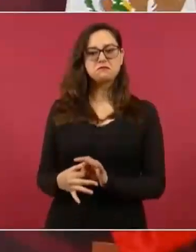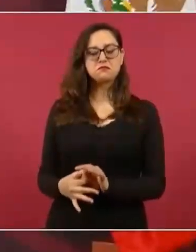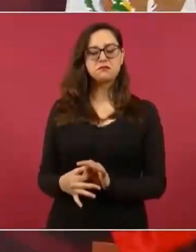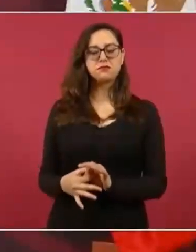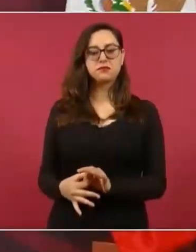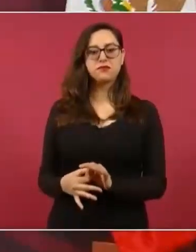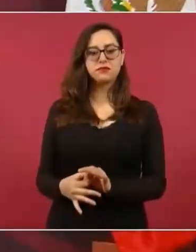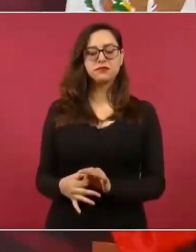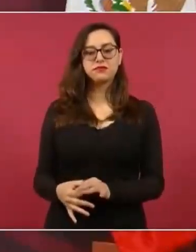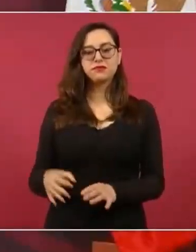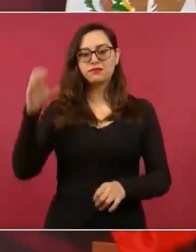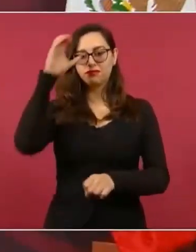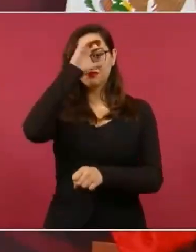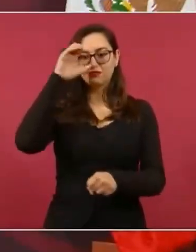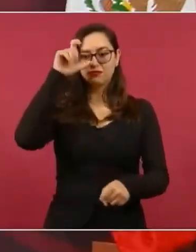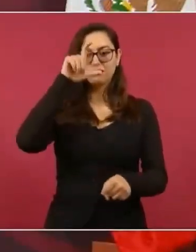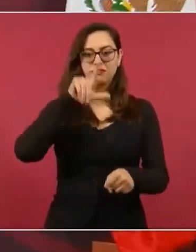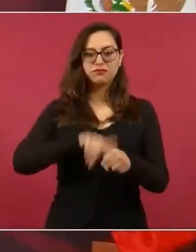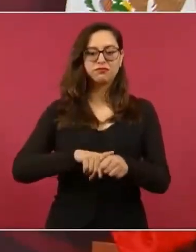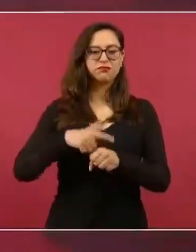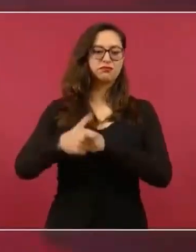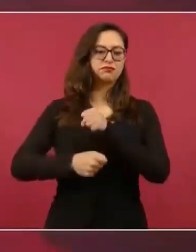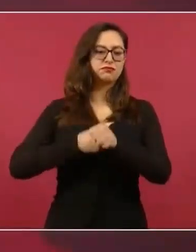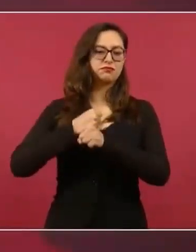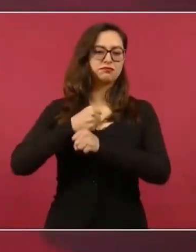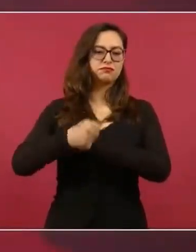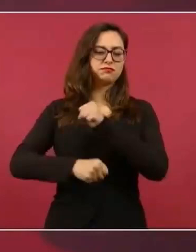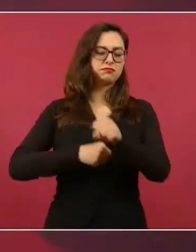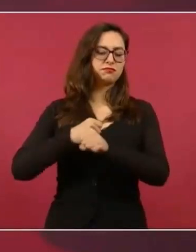De nuestras culturas milenarias,